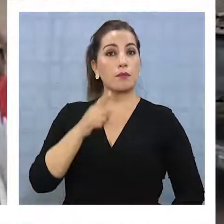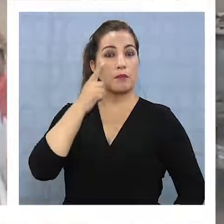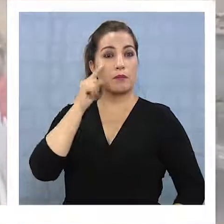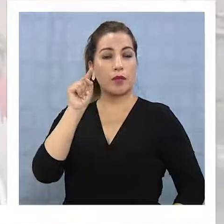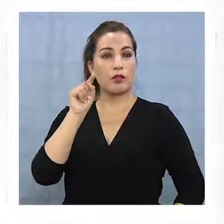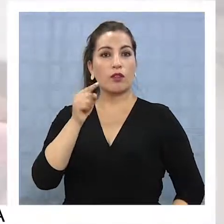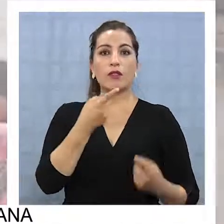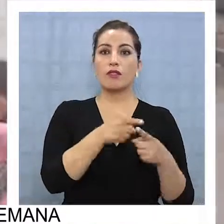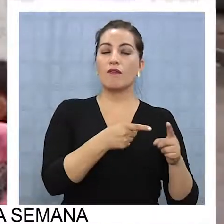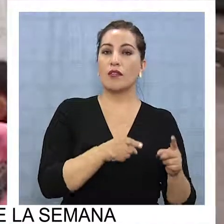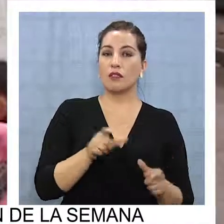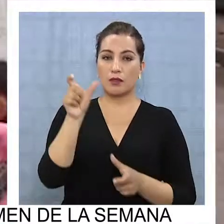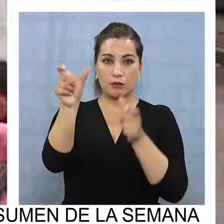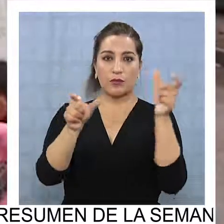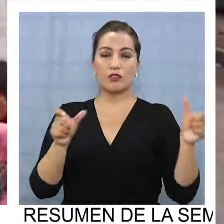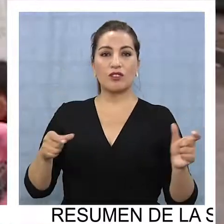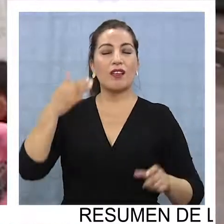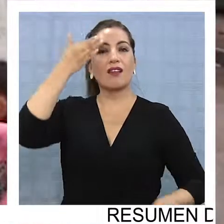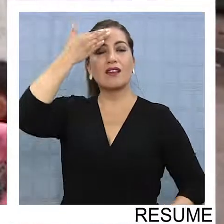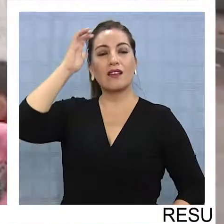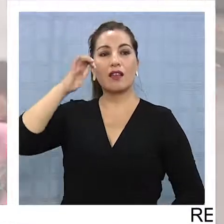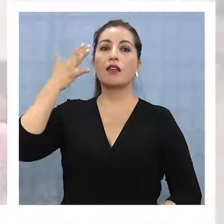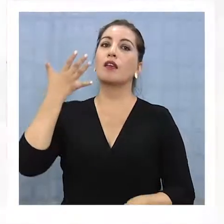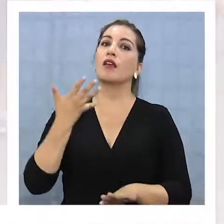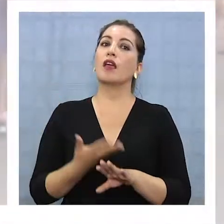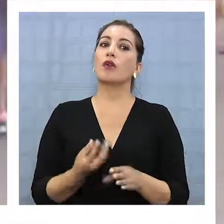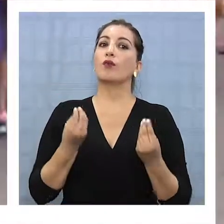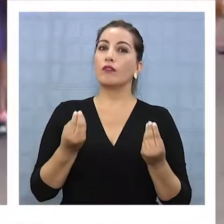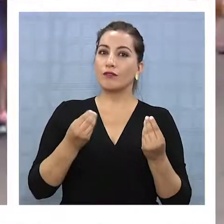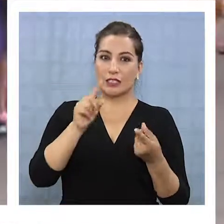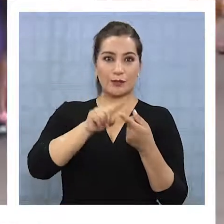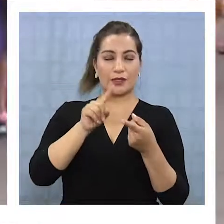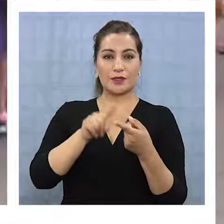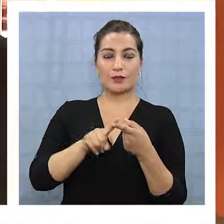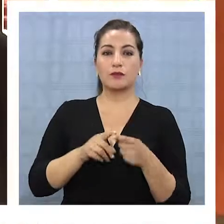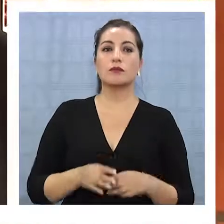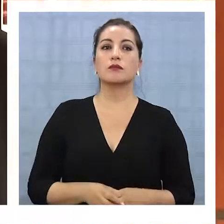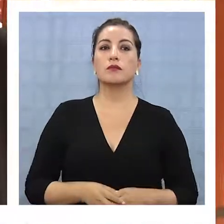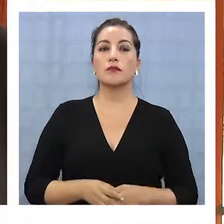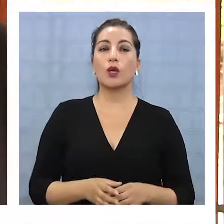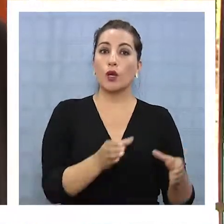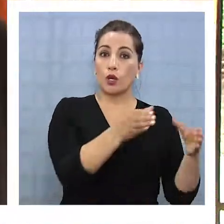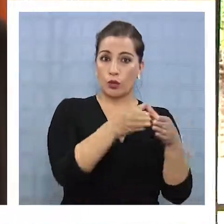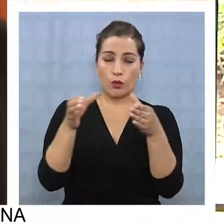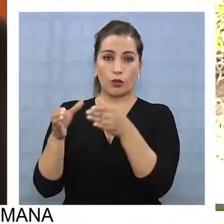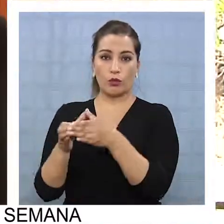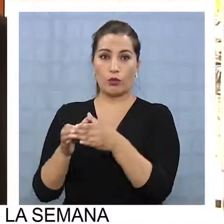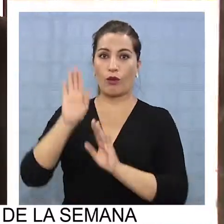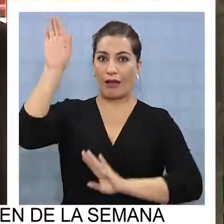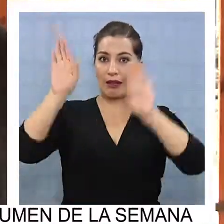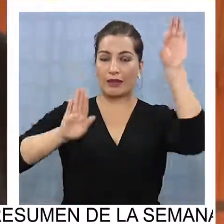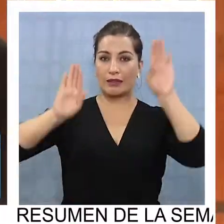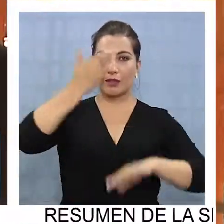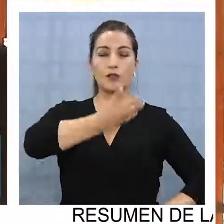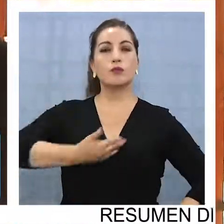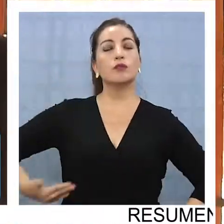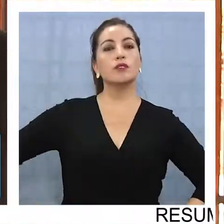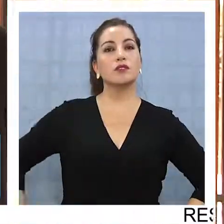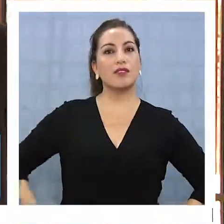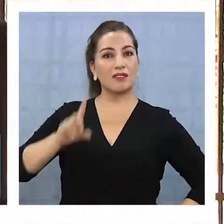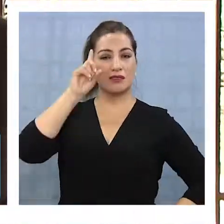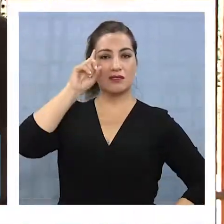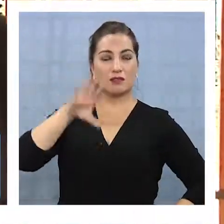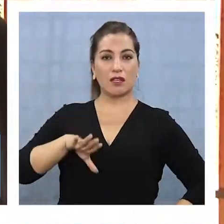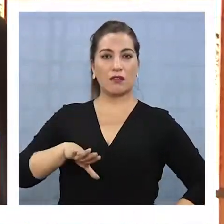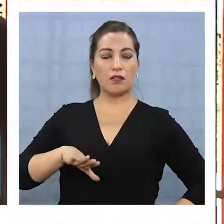ello, los diferentes actores creen que habrá una buena participación. Son los comandos de los candidatos presidenciales los que determinan la